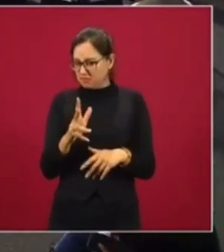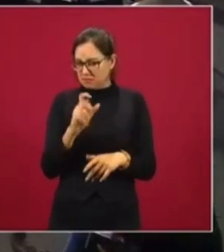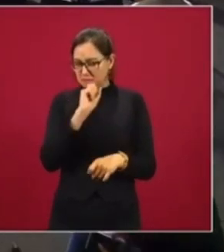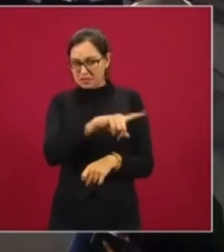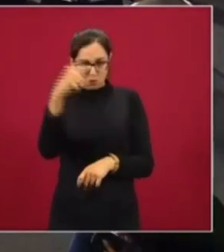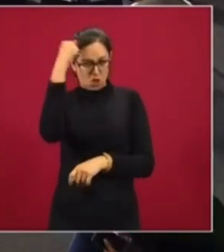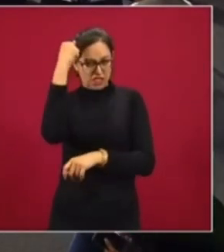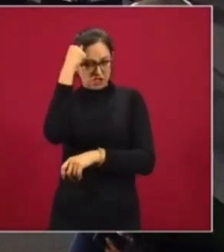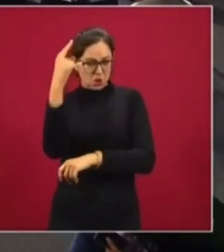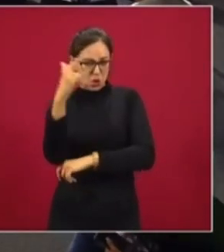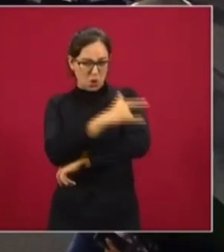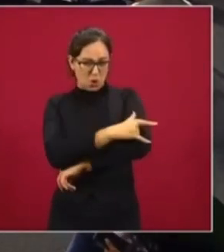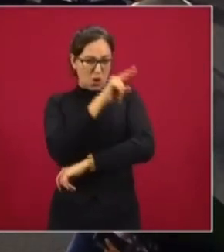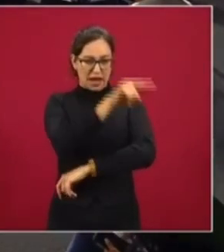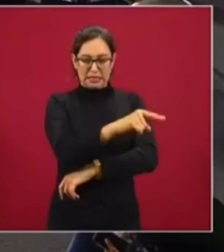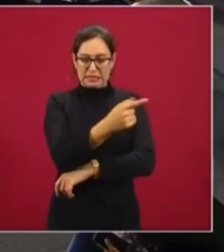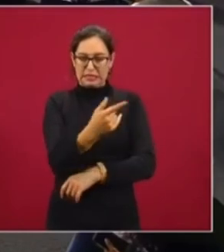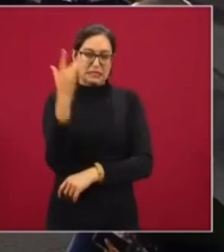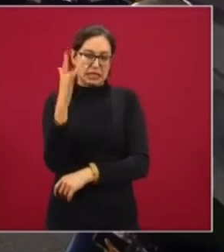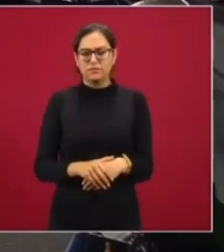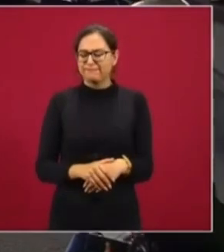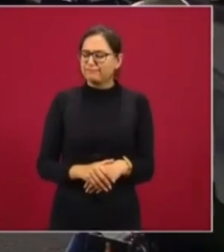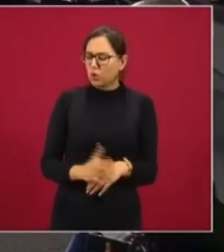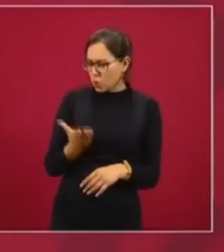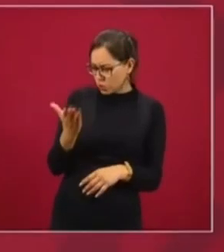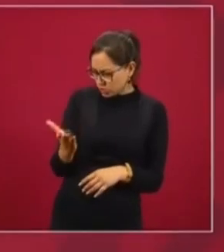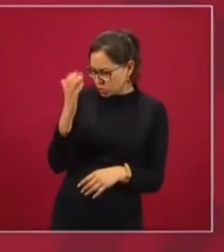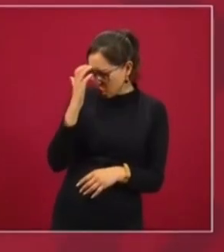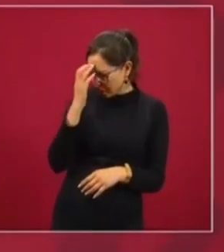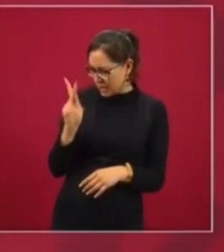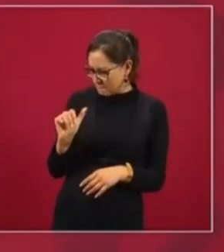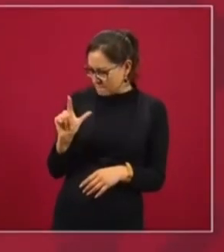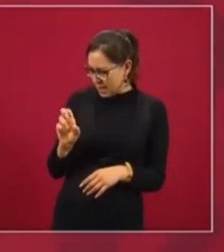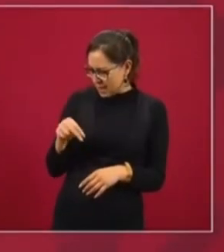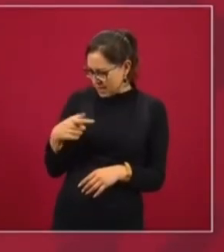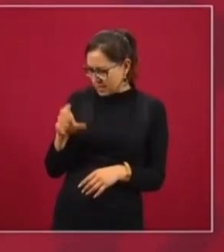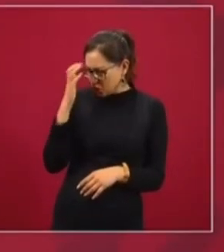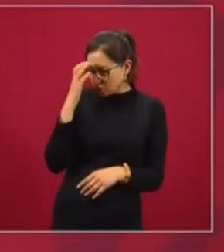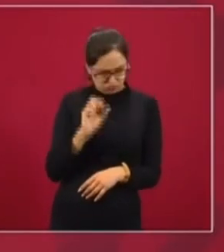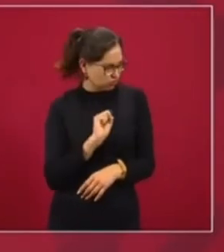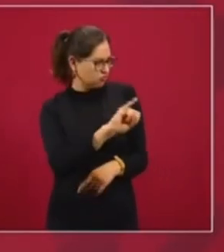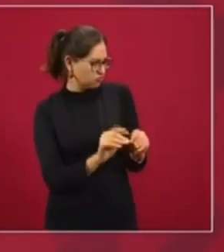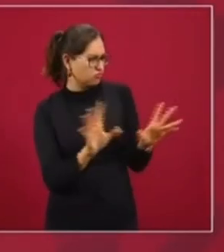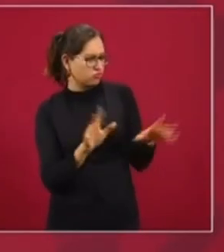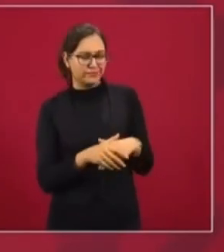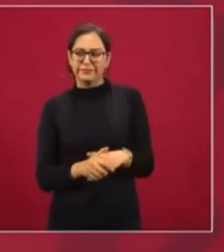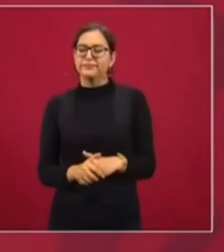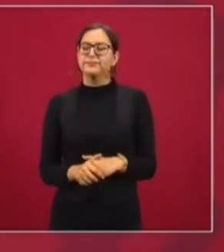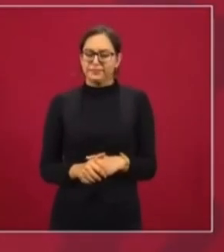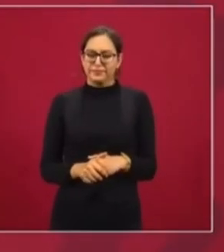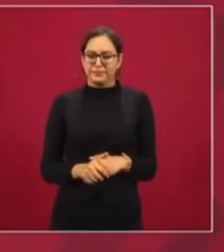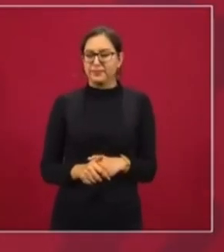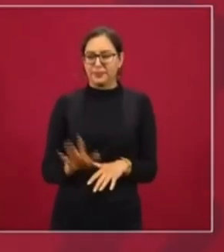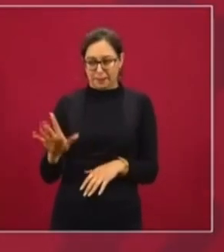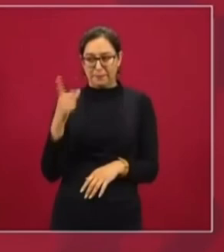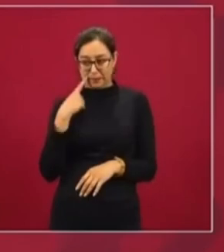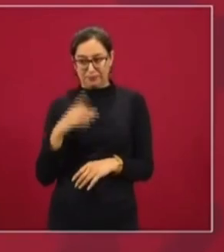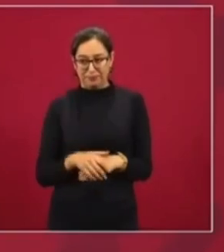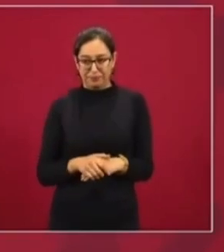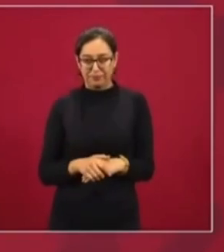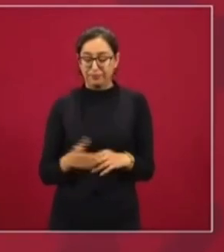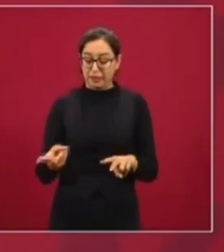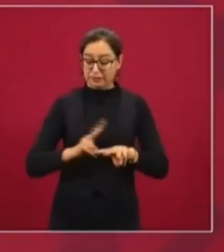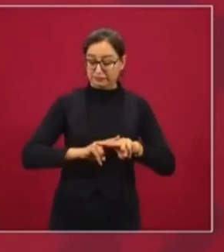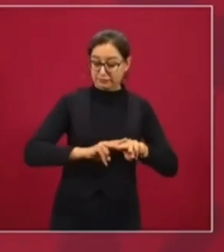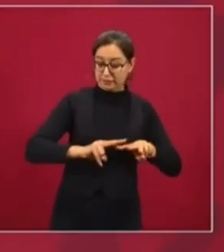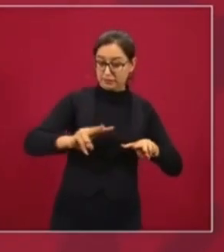con el aeropuerto, como decía usted, hacer otro Santa Fe, pero turístico. Lo estaba planteando, Rogelio, es del antiguo aeropuerto hacia las